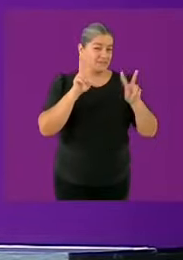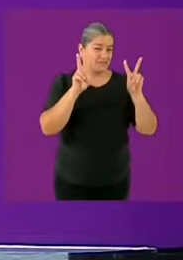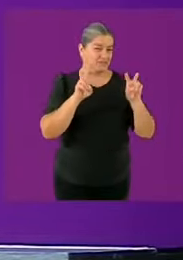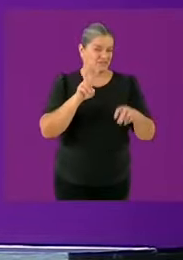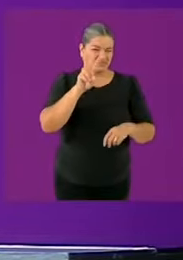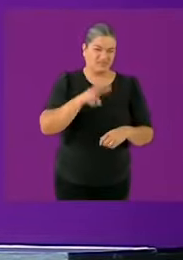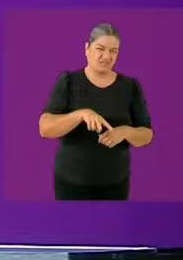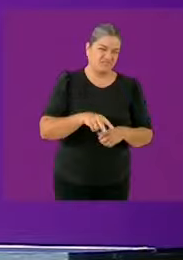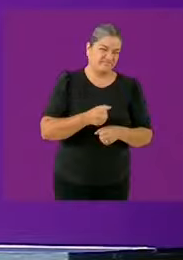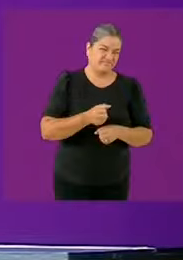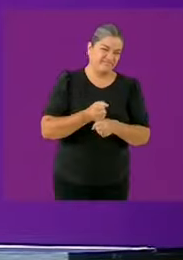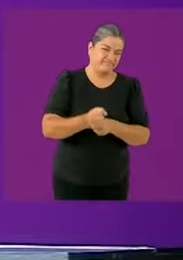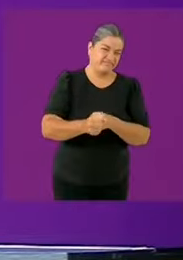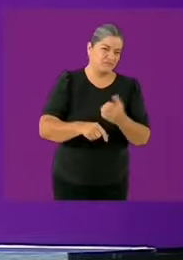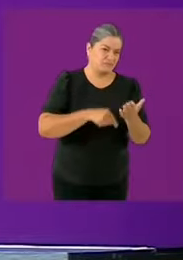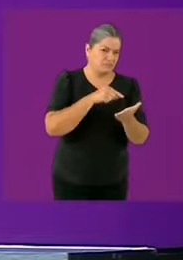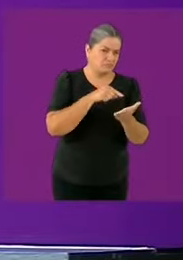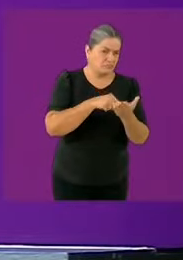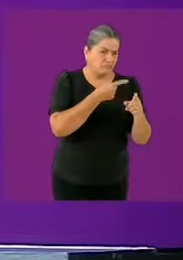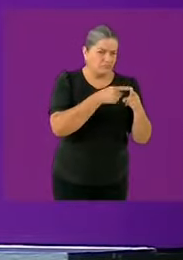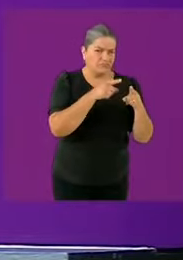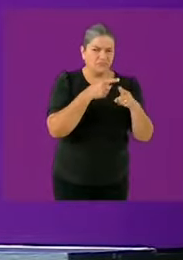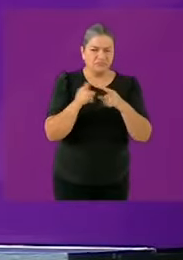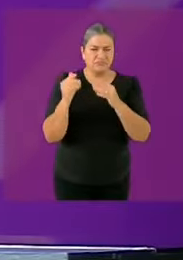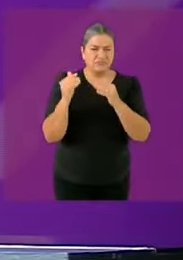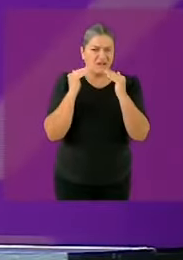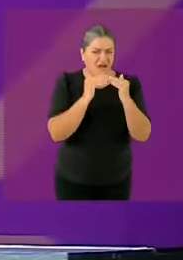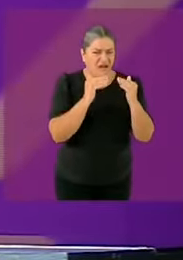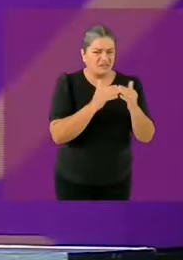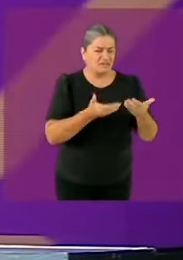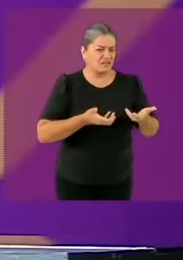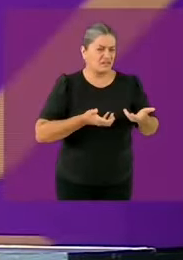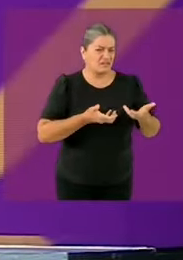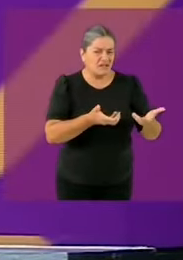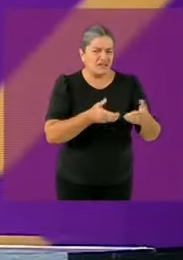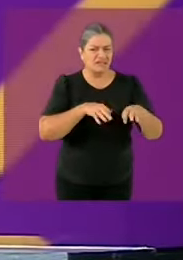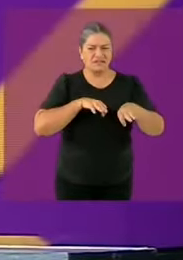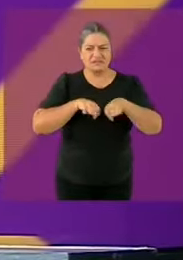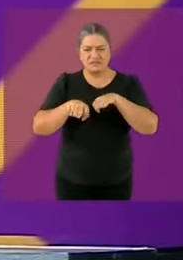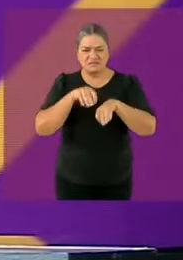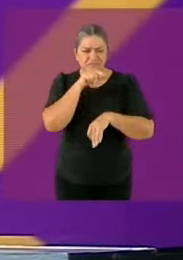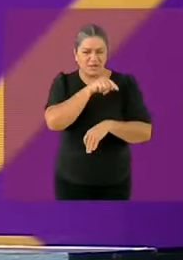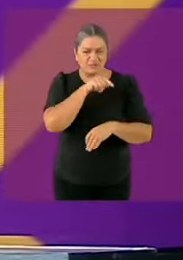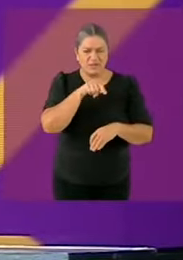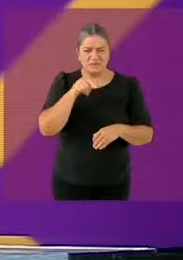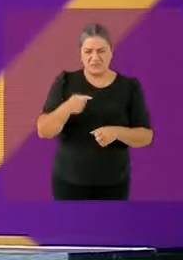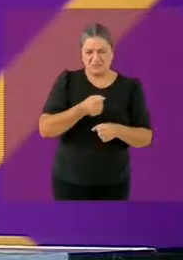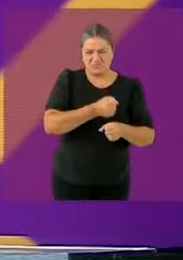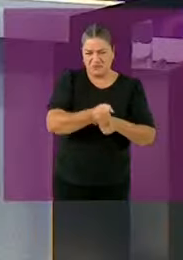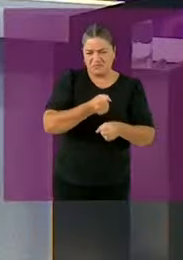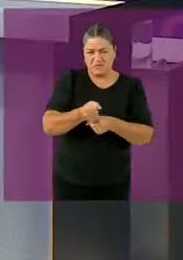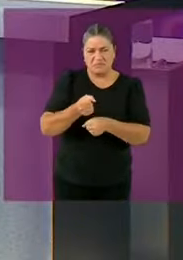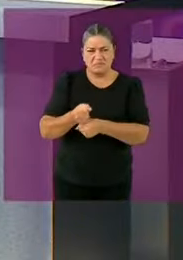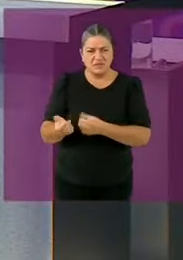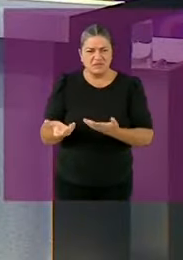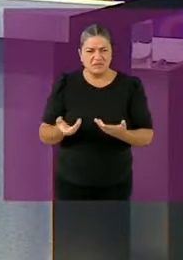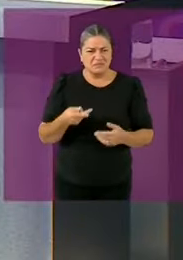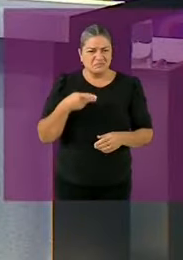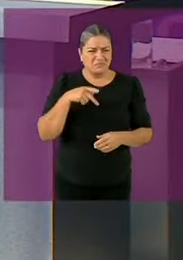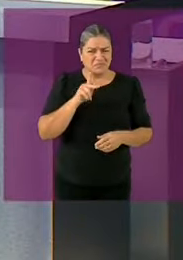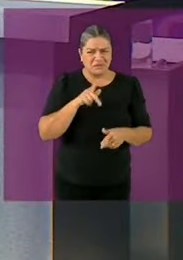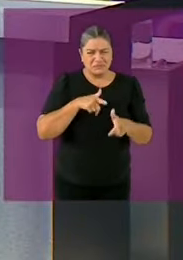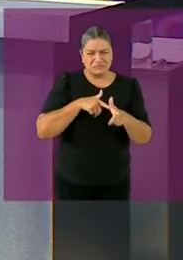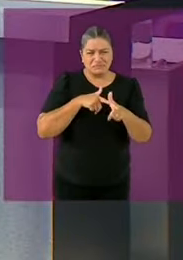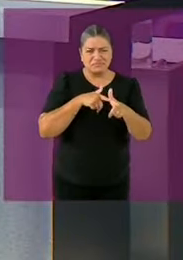casa y violencia en el sitio de trabajo y sin embargo no se ha avanzado son empresas que no tienen protocolos para